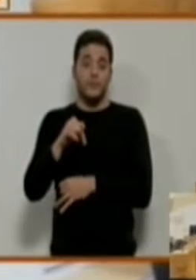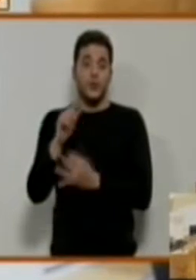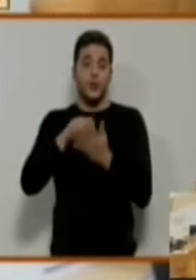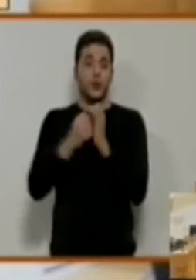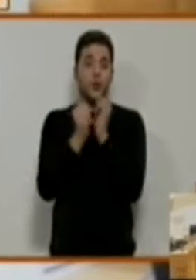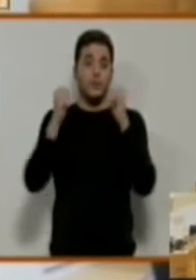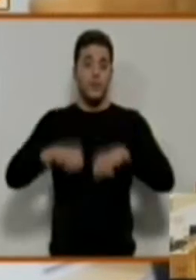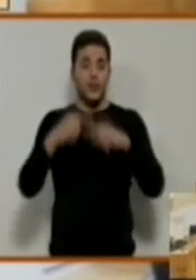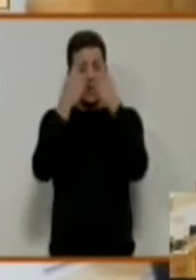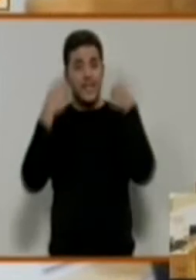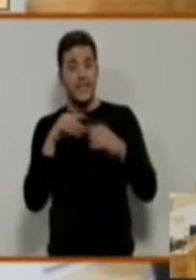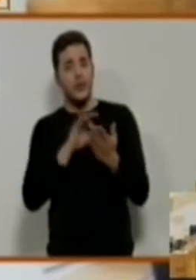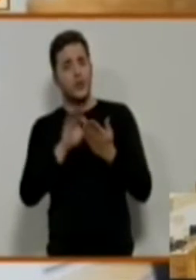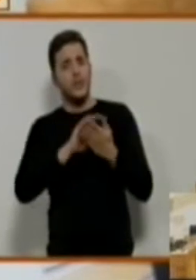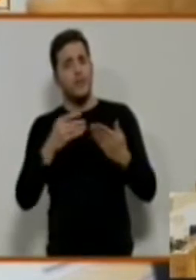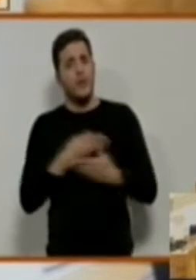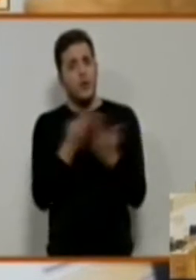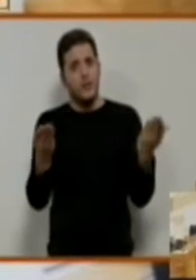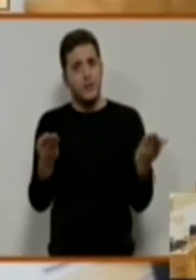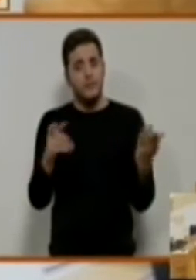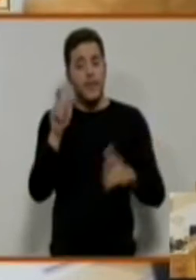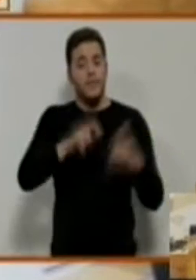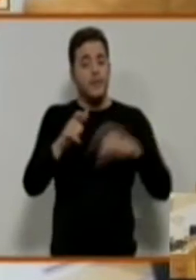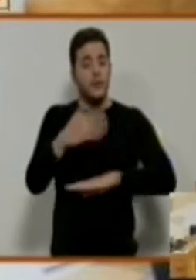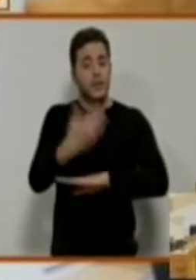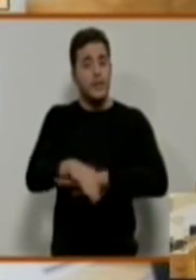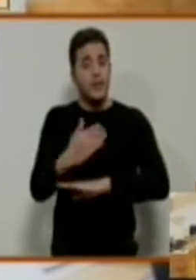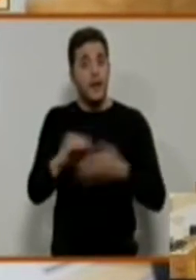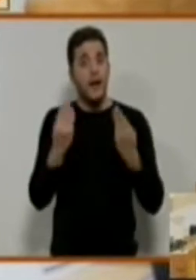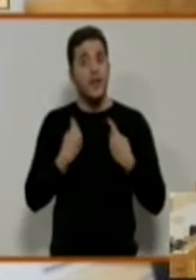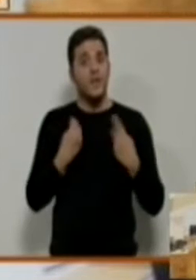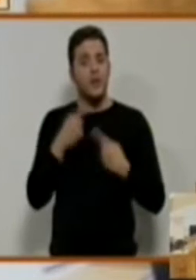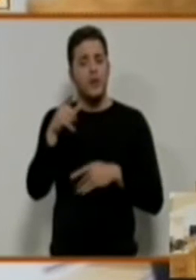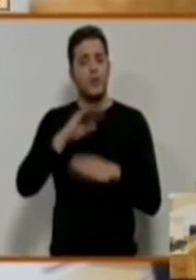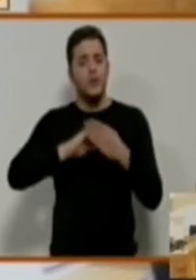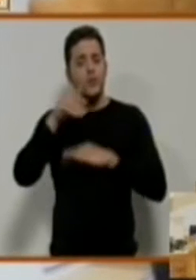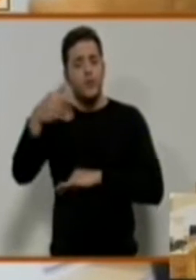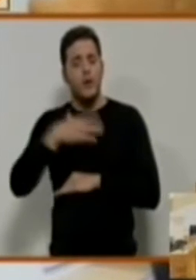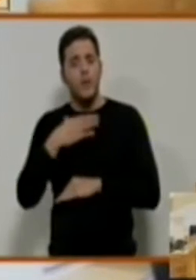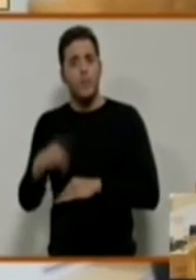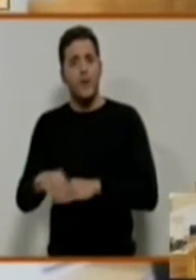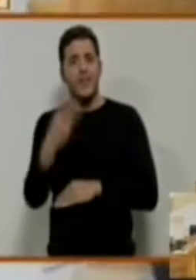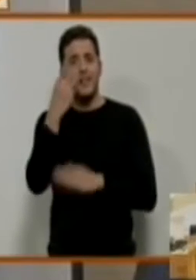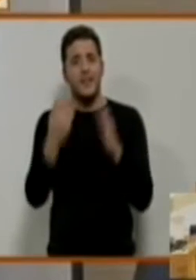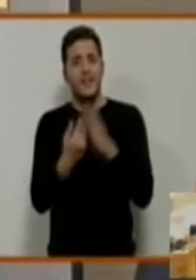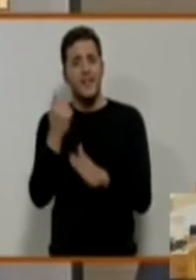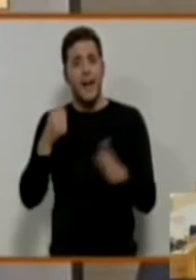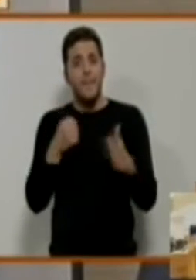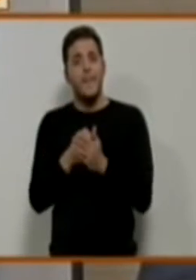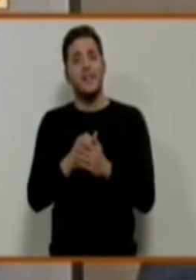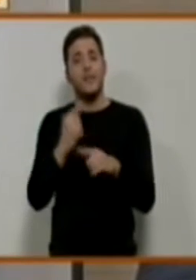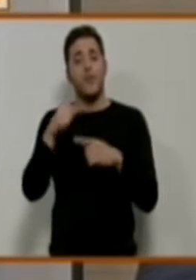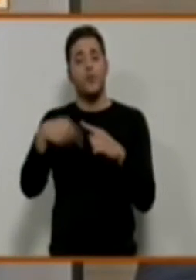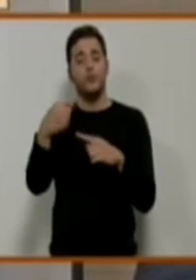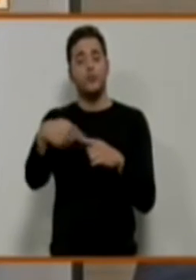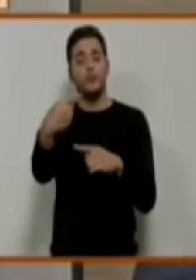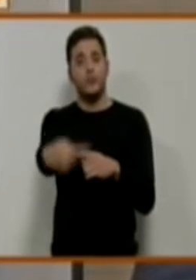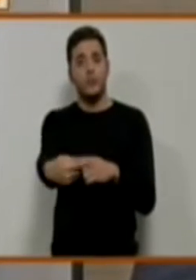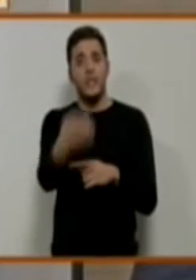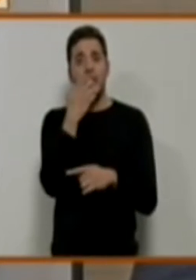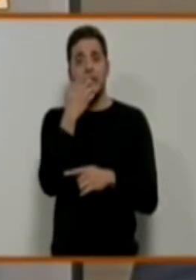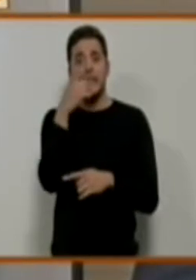Las personas que ahora mismo viven en la calle pueden ir a dormir tres días como máximo seguidos si no quieren